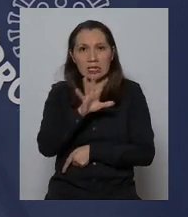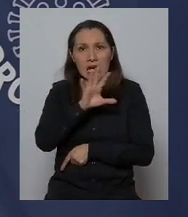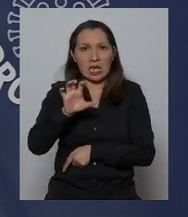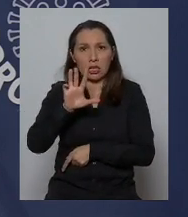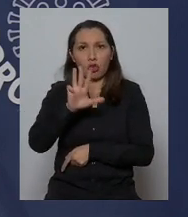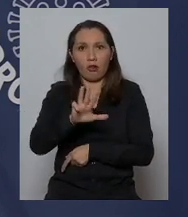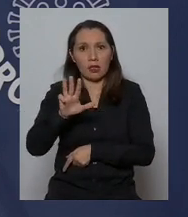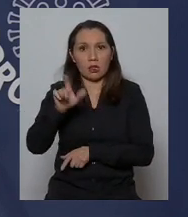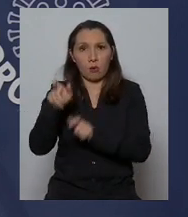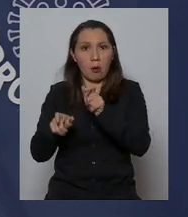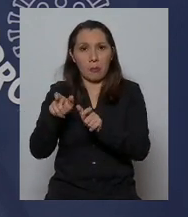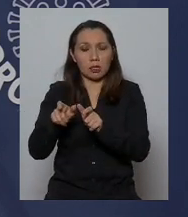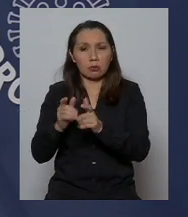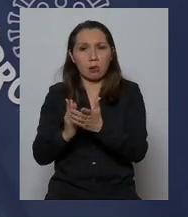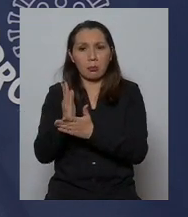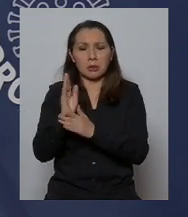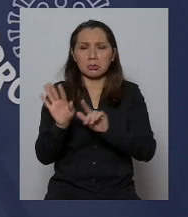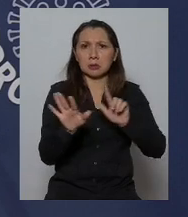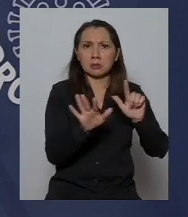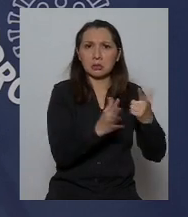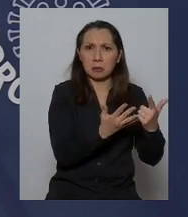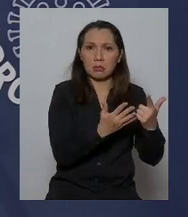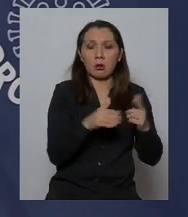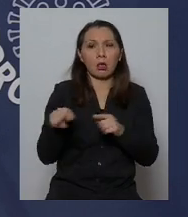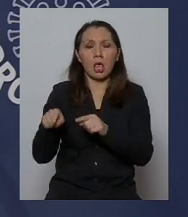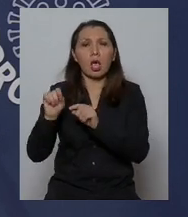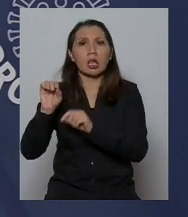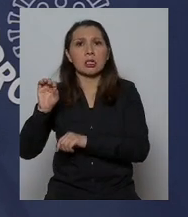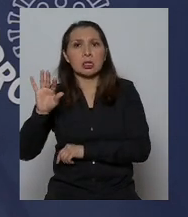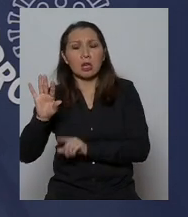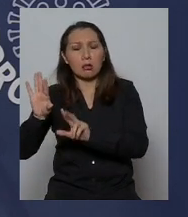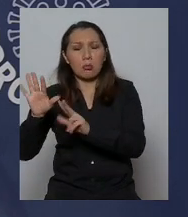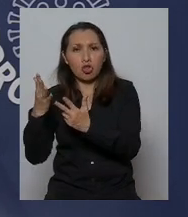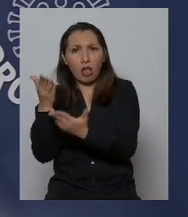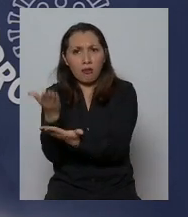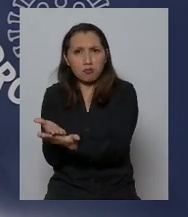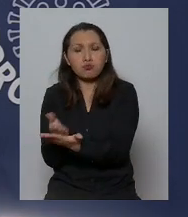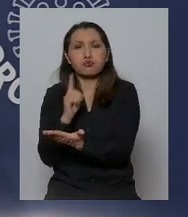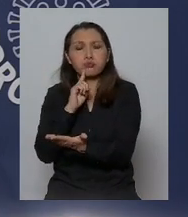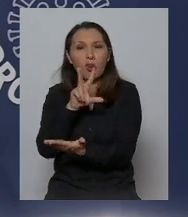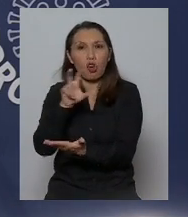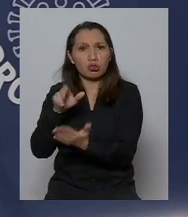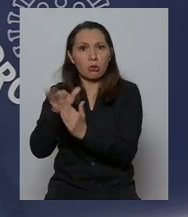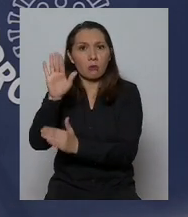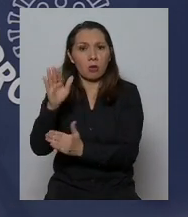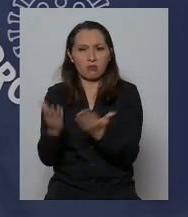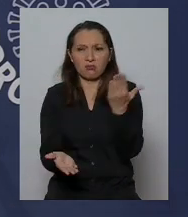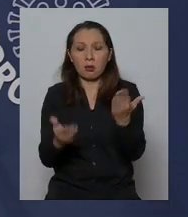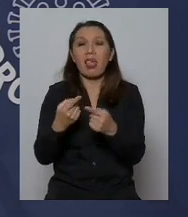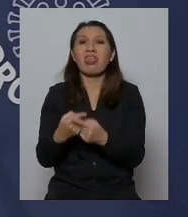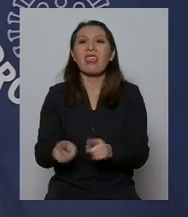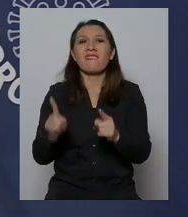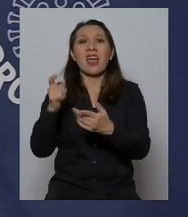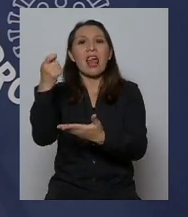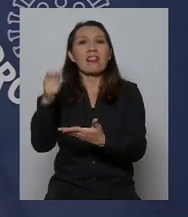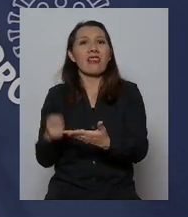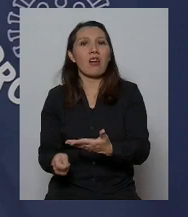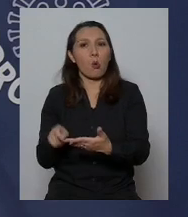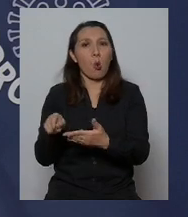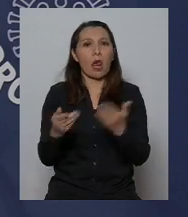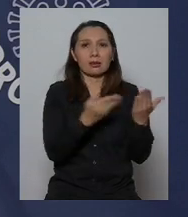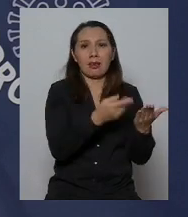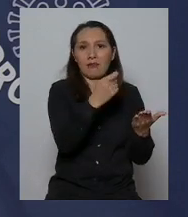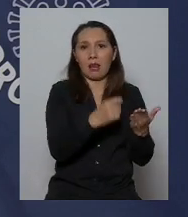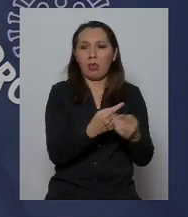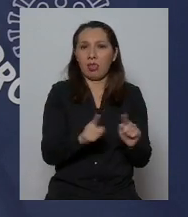599 casos como aparece en el séptimo sino que más de 800 y ahí si se entiende que haya un cambio porque se está evaluando con otro criterio desde el inicio de